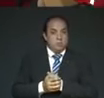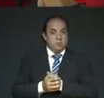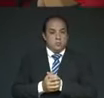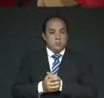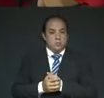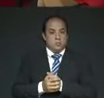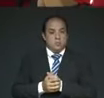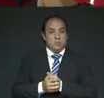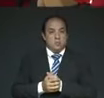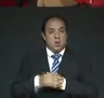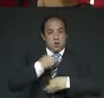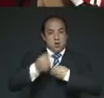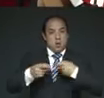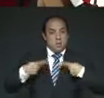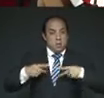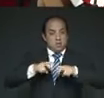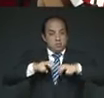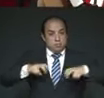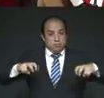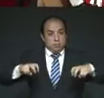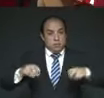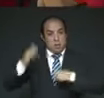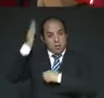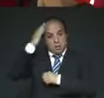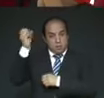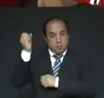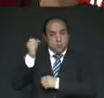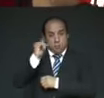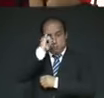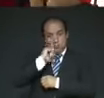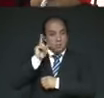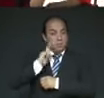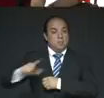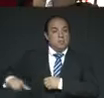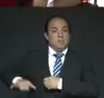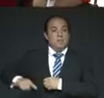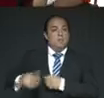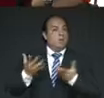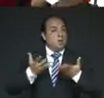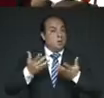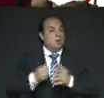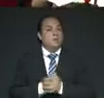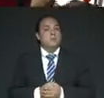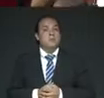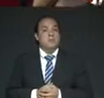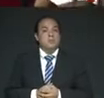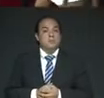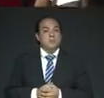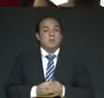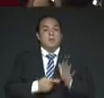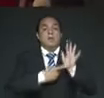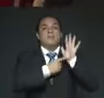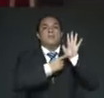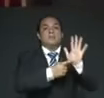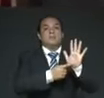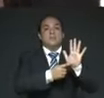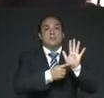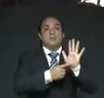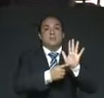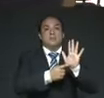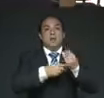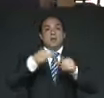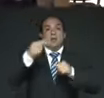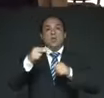distinguidos miembros del presidium encabezados por la jefa de gobierno llevarán a cabo la presentación de la